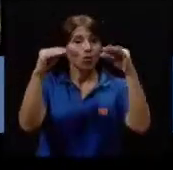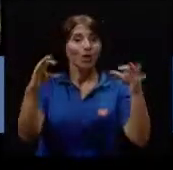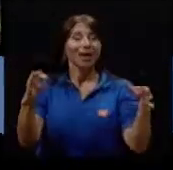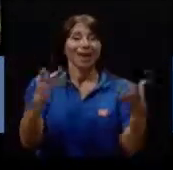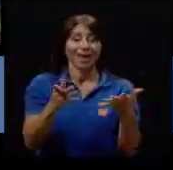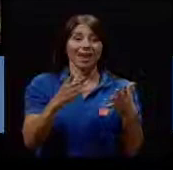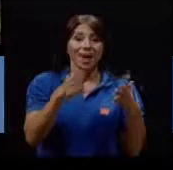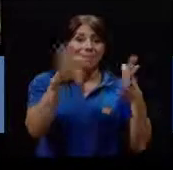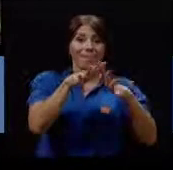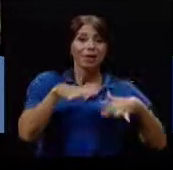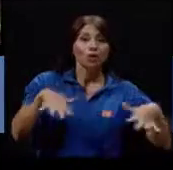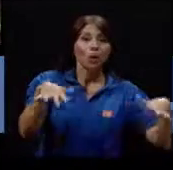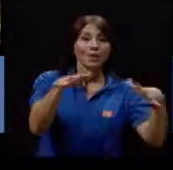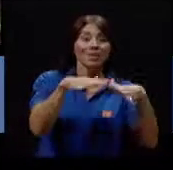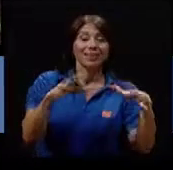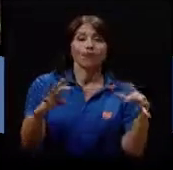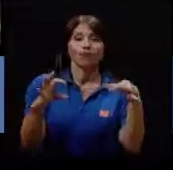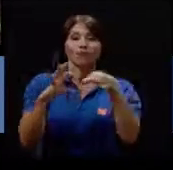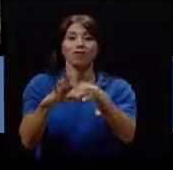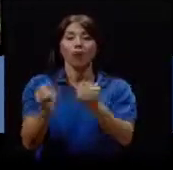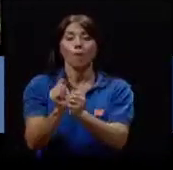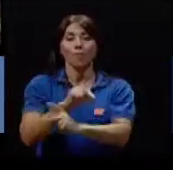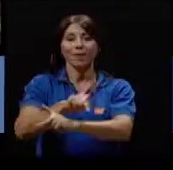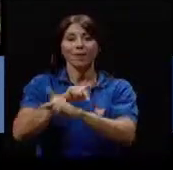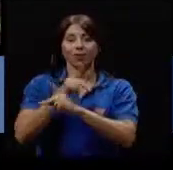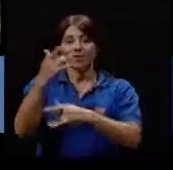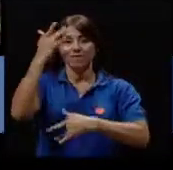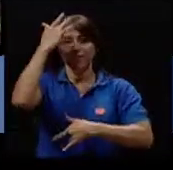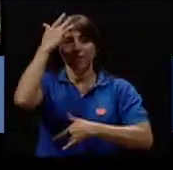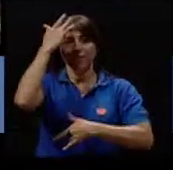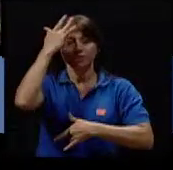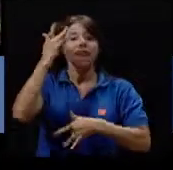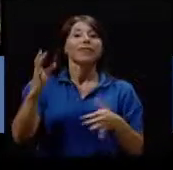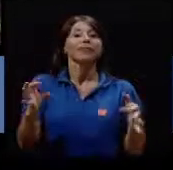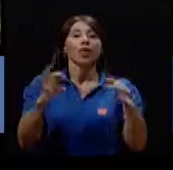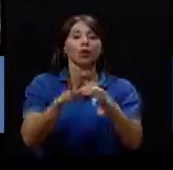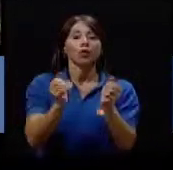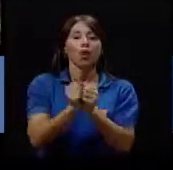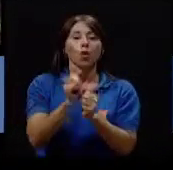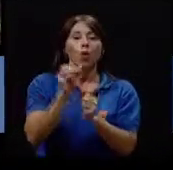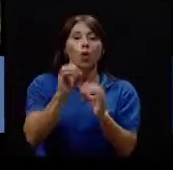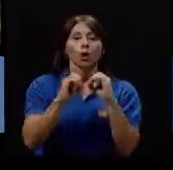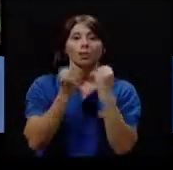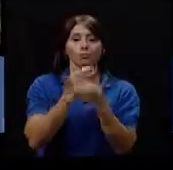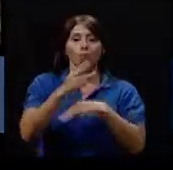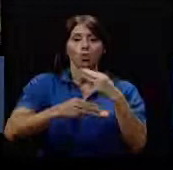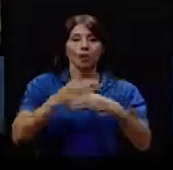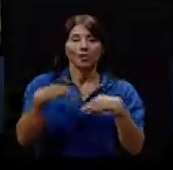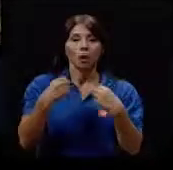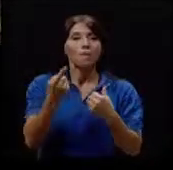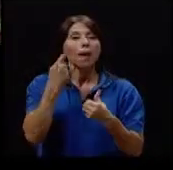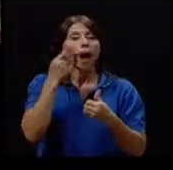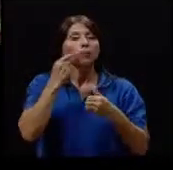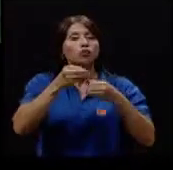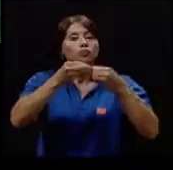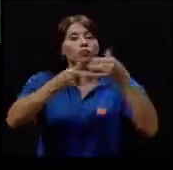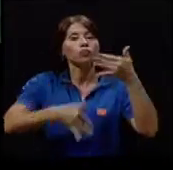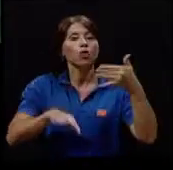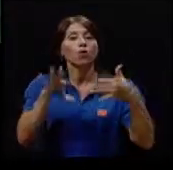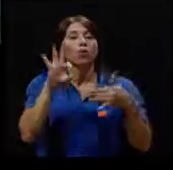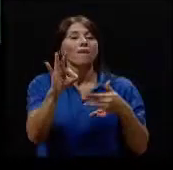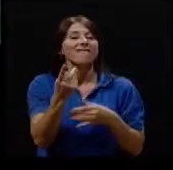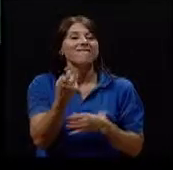ambiente y prevención de enfermedades según la organización mundial de la salud veamos cuáles son los otros 9 datos